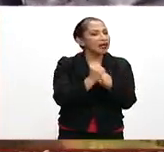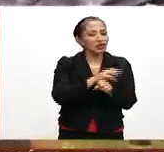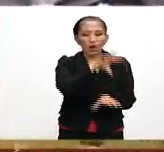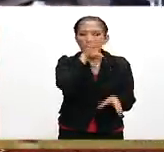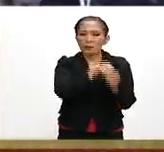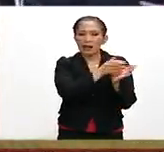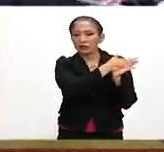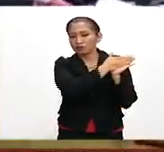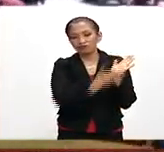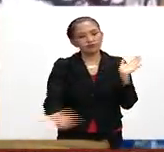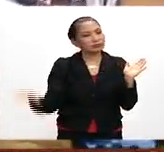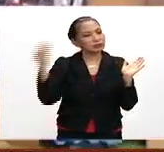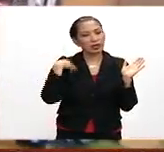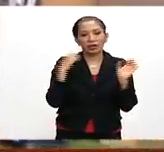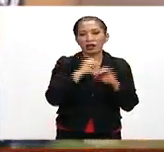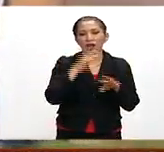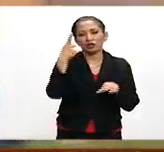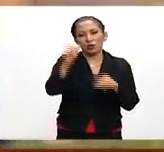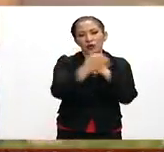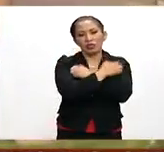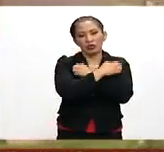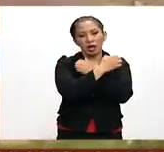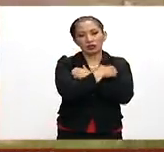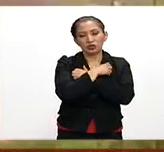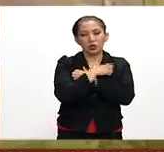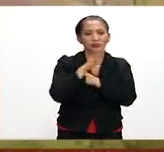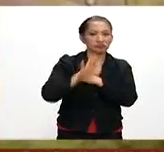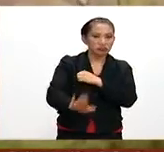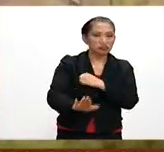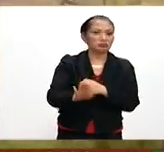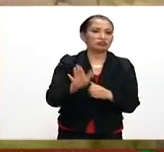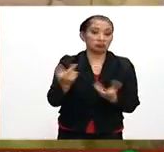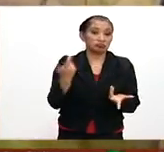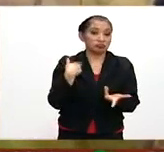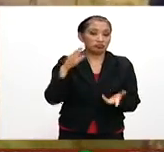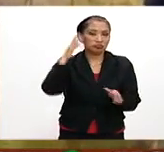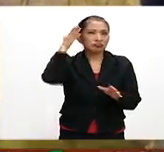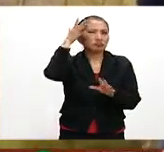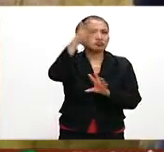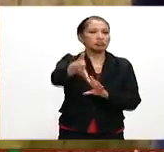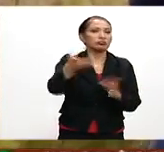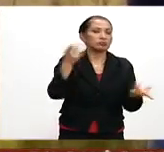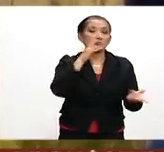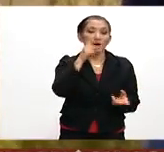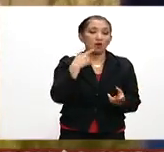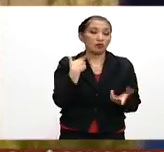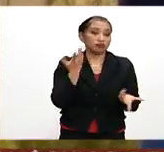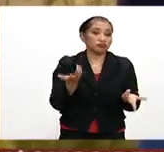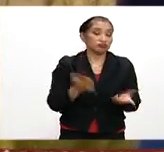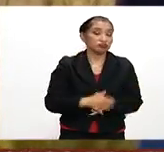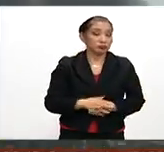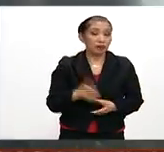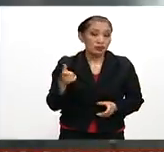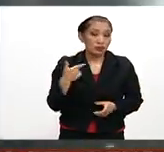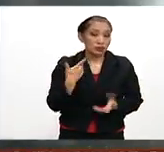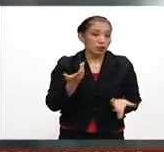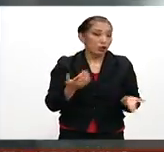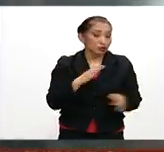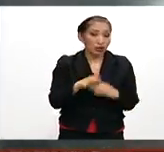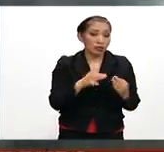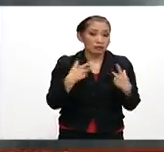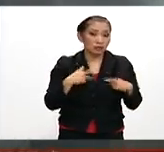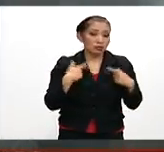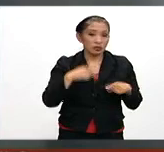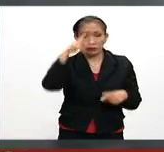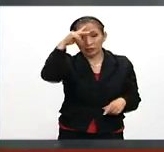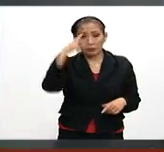completo y por ende su educación, su educación que los proyectará hacia un mejor futuro, que es lo que prácticamente toda la